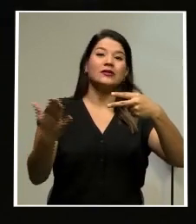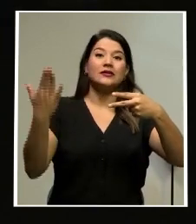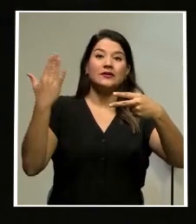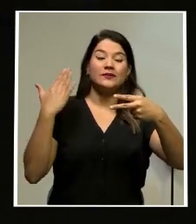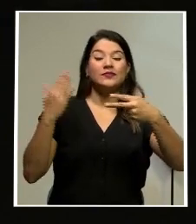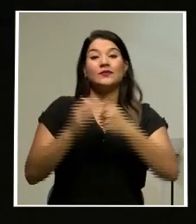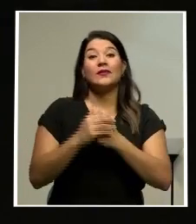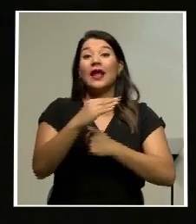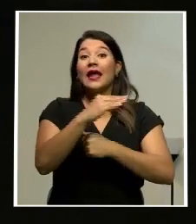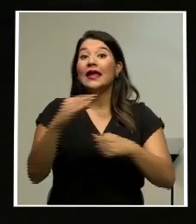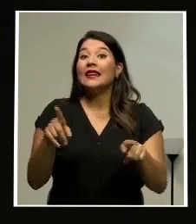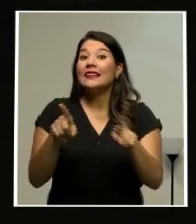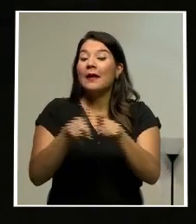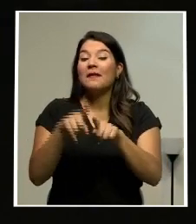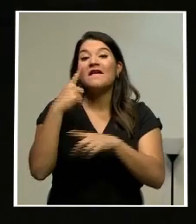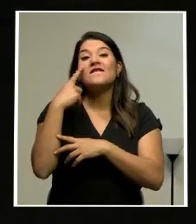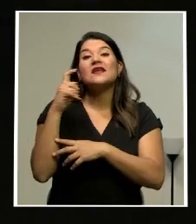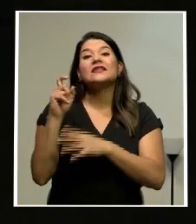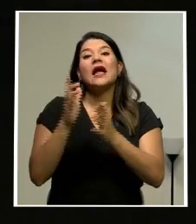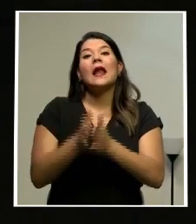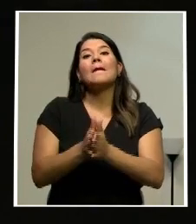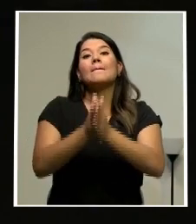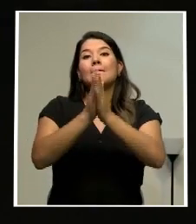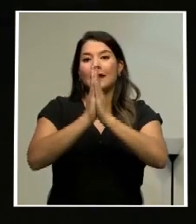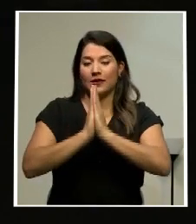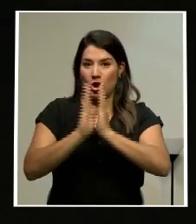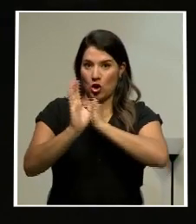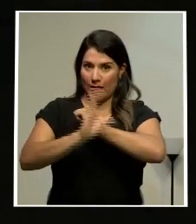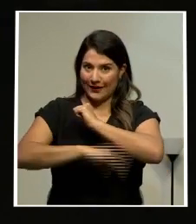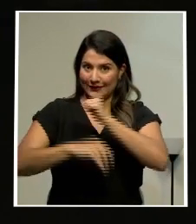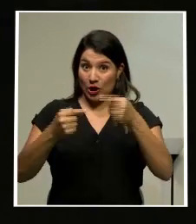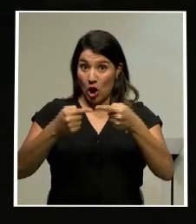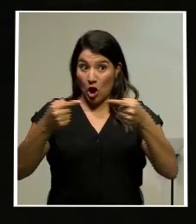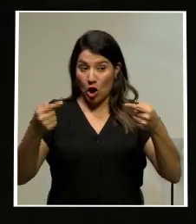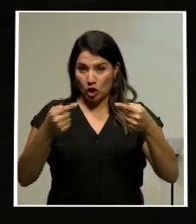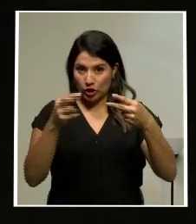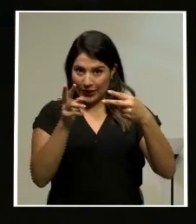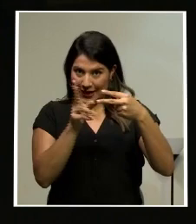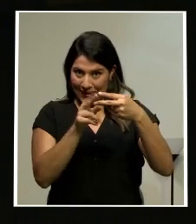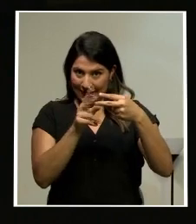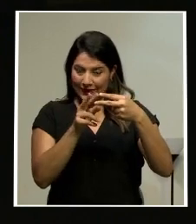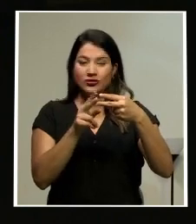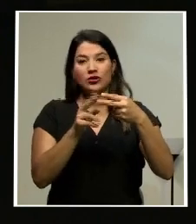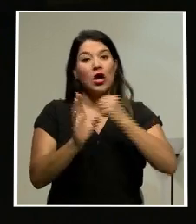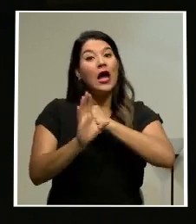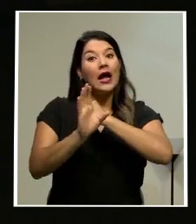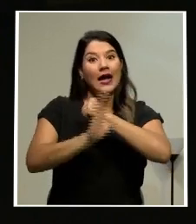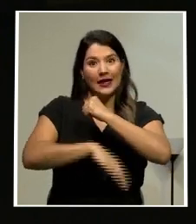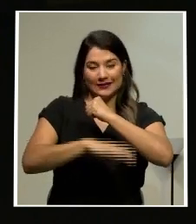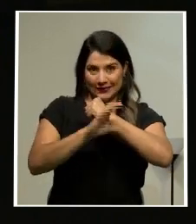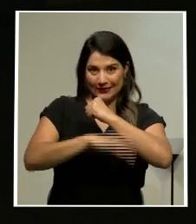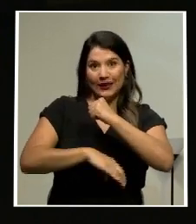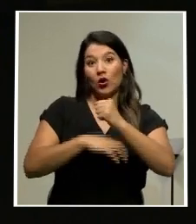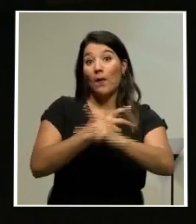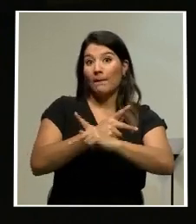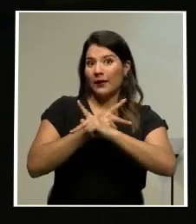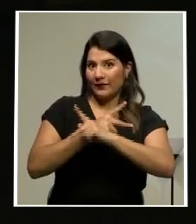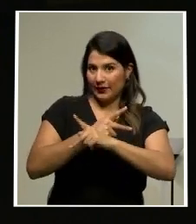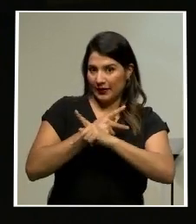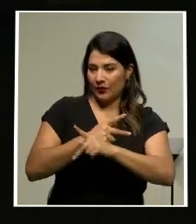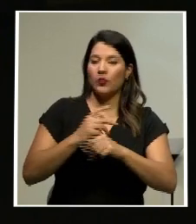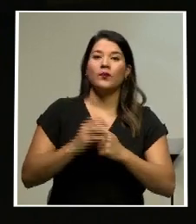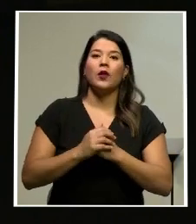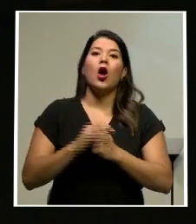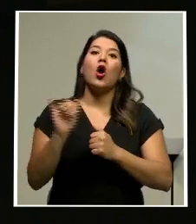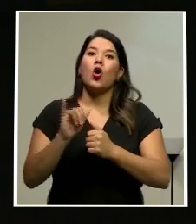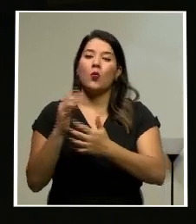la Fiscalía solicitó medidas cautelares contra ellos, medidas alternas a la prisión preventiva. La